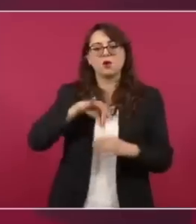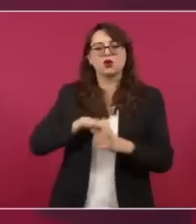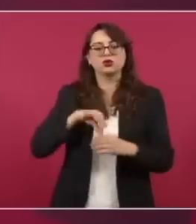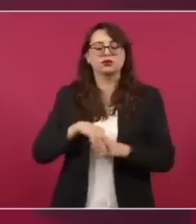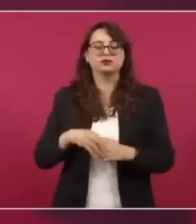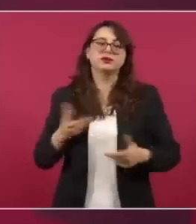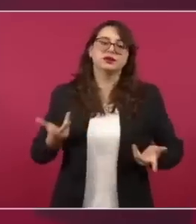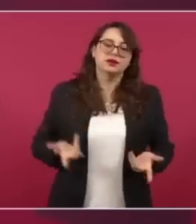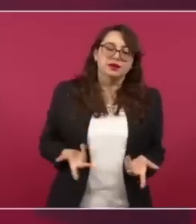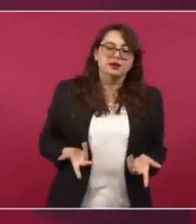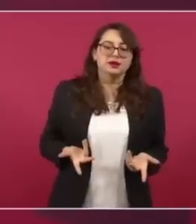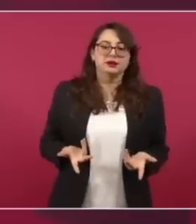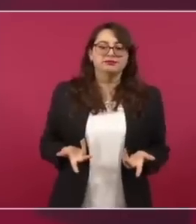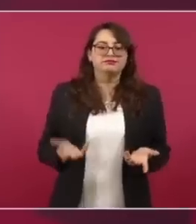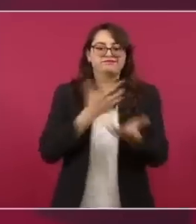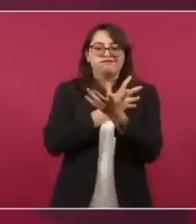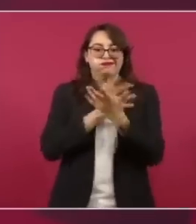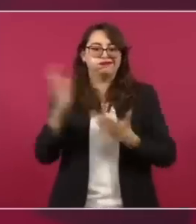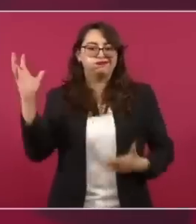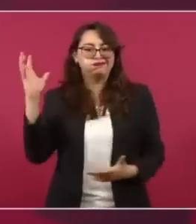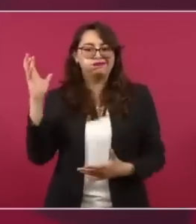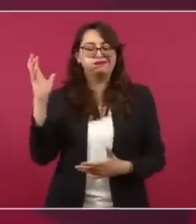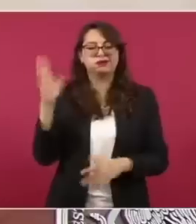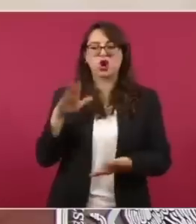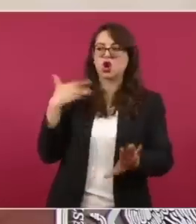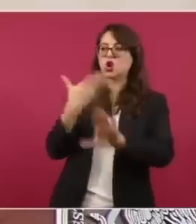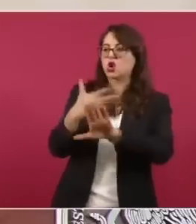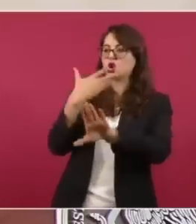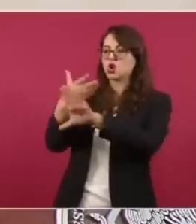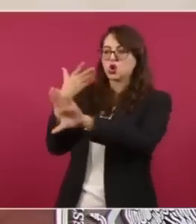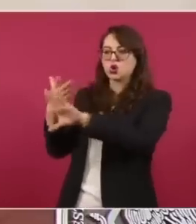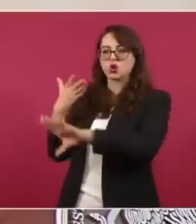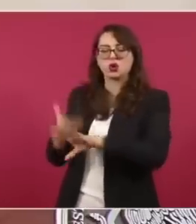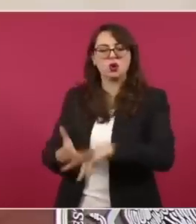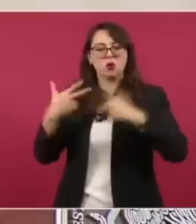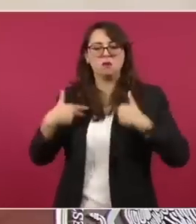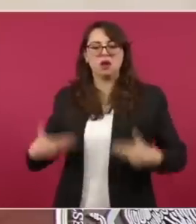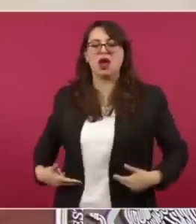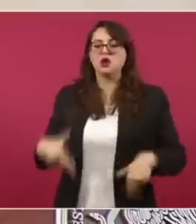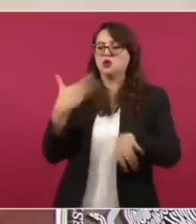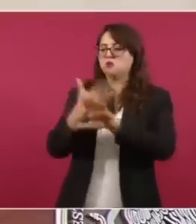ultraconservadoras, inhumanas.